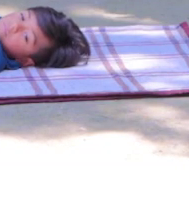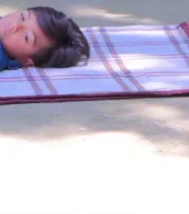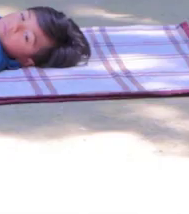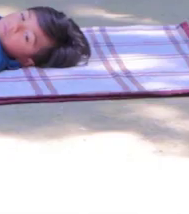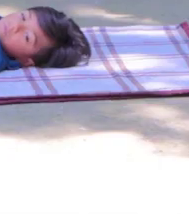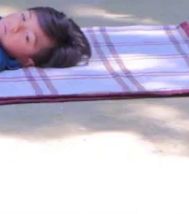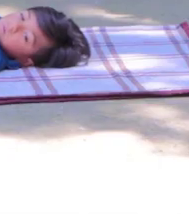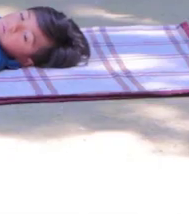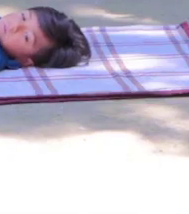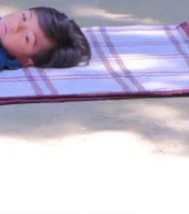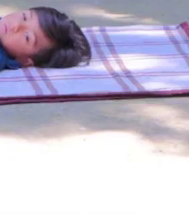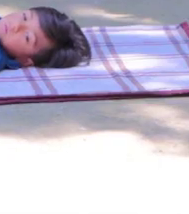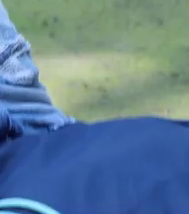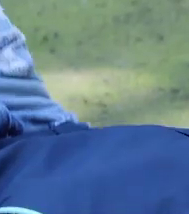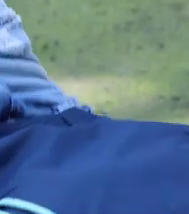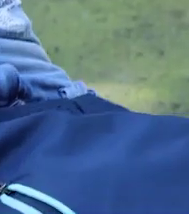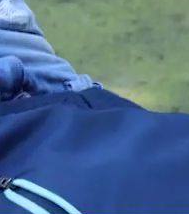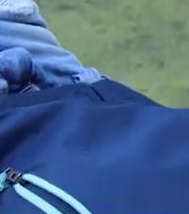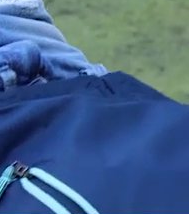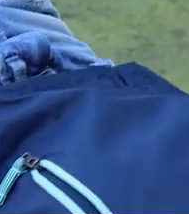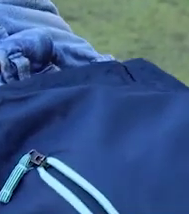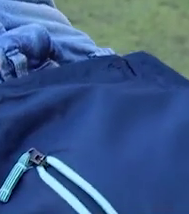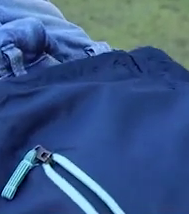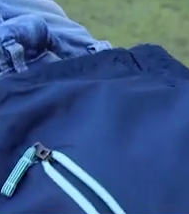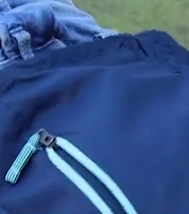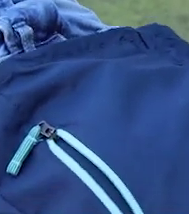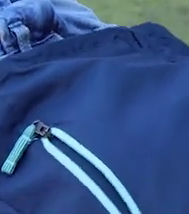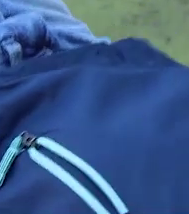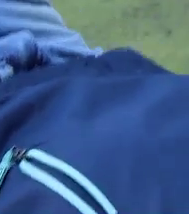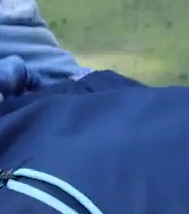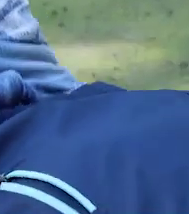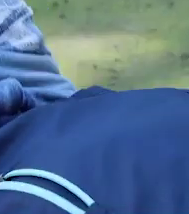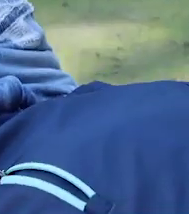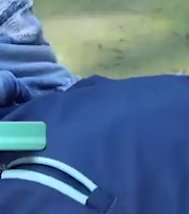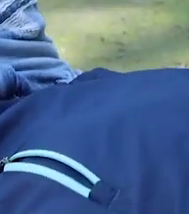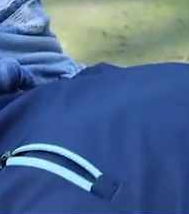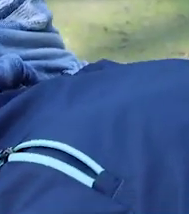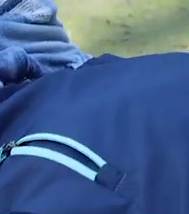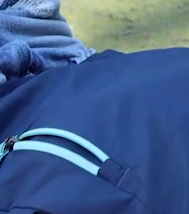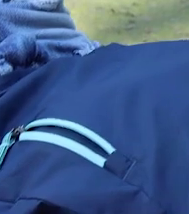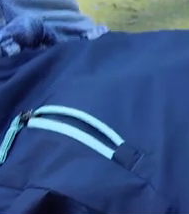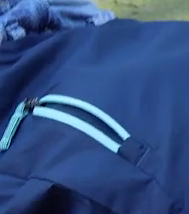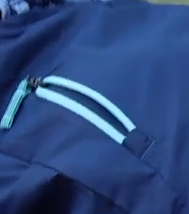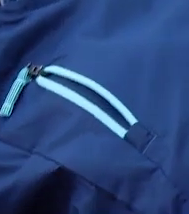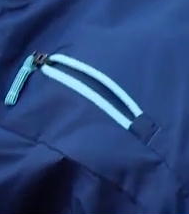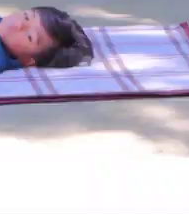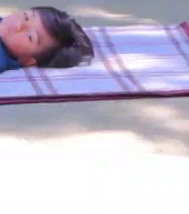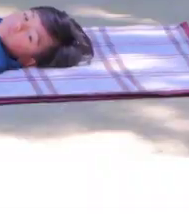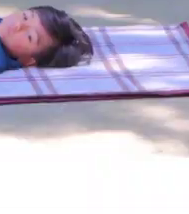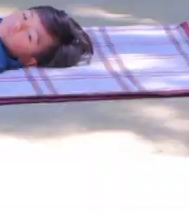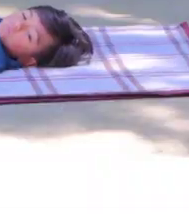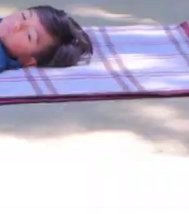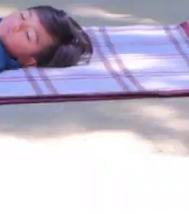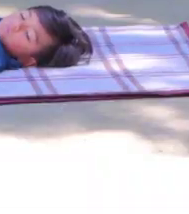Y bajamos. Mantenemos nuestros pies juntos. Elevamos cadera. Una vez más.